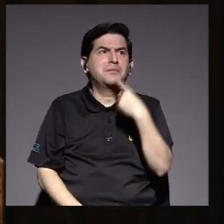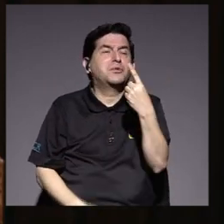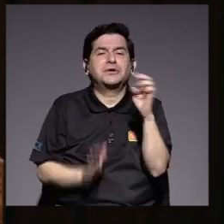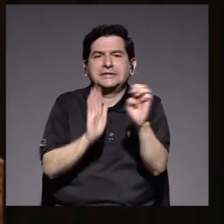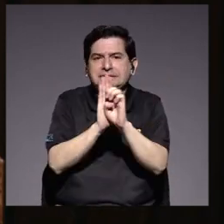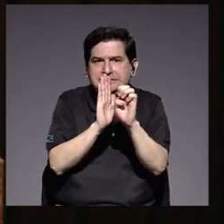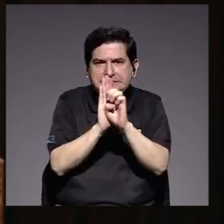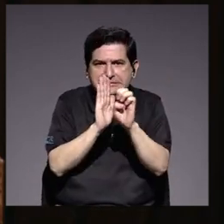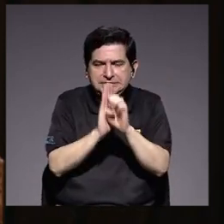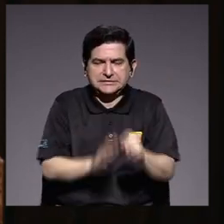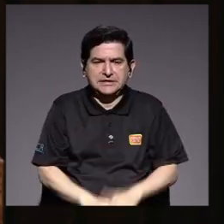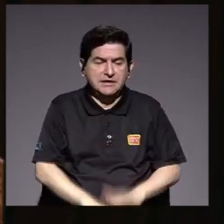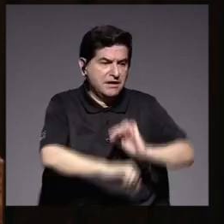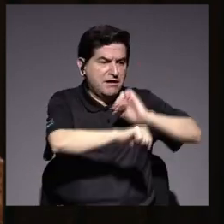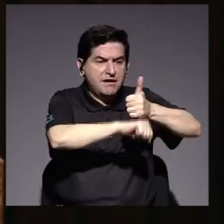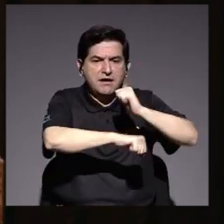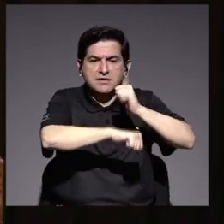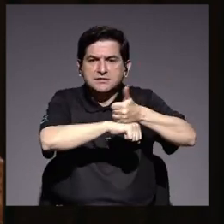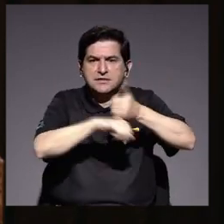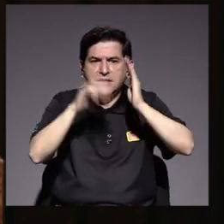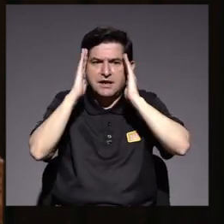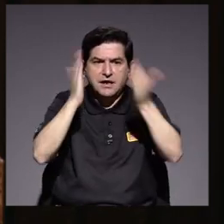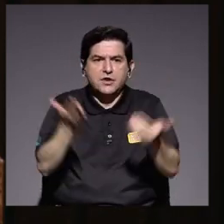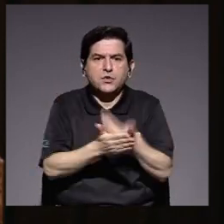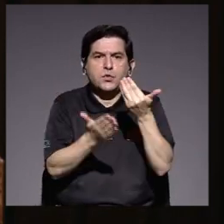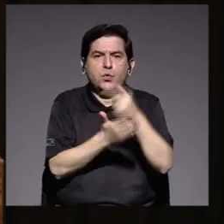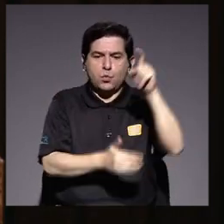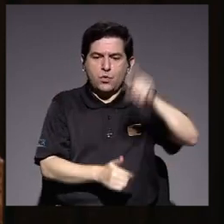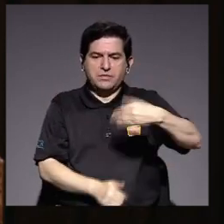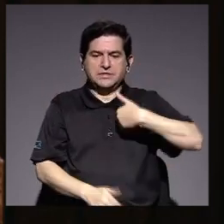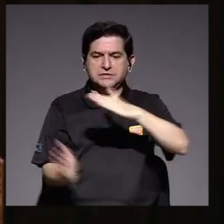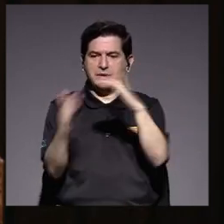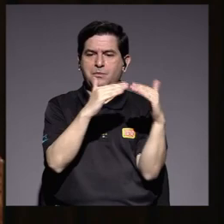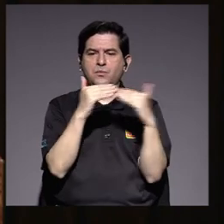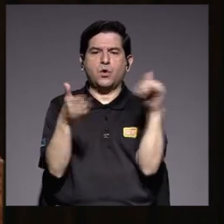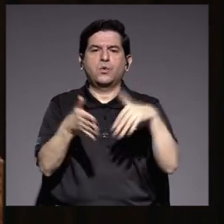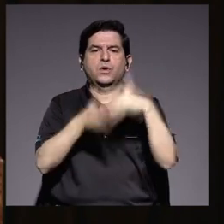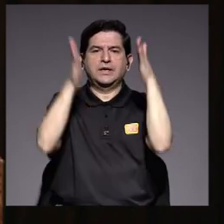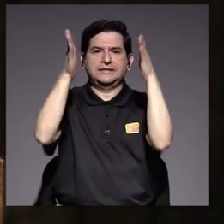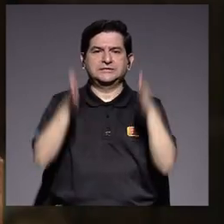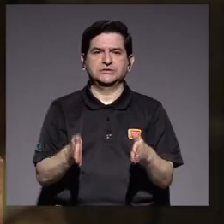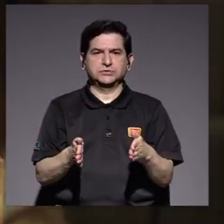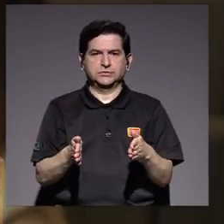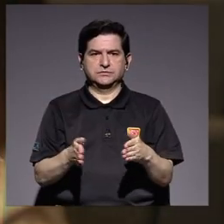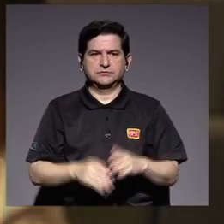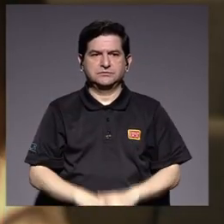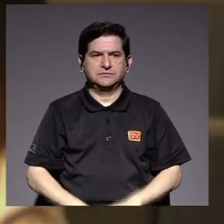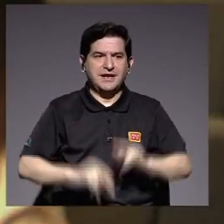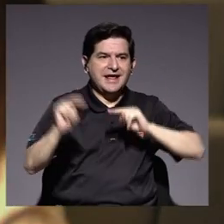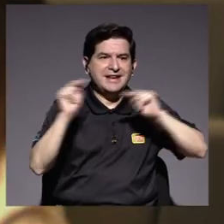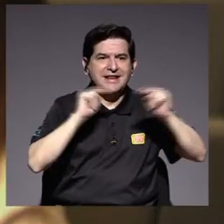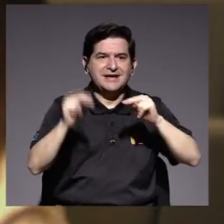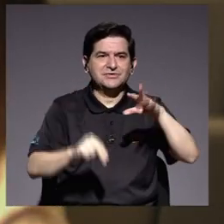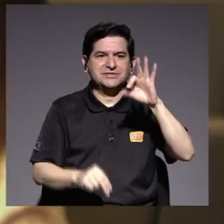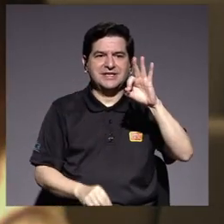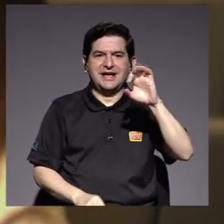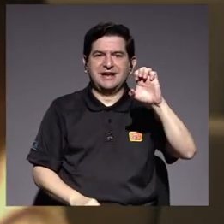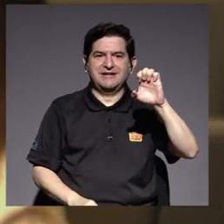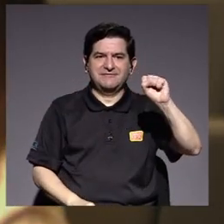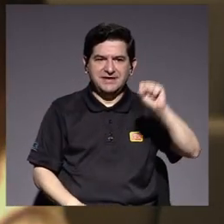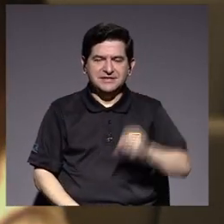ejemplos, determinar y atender las nuevas necesidades de la población estudiantil, negociar el FES,